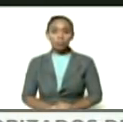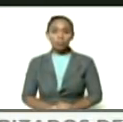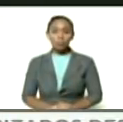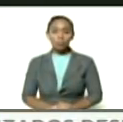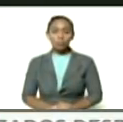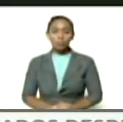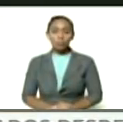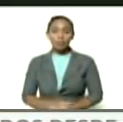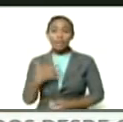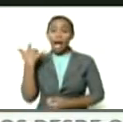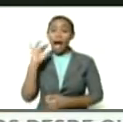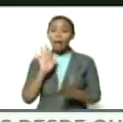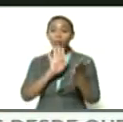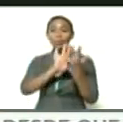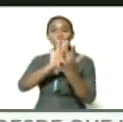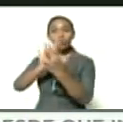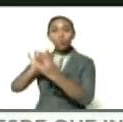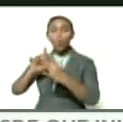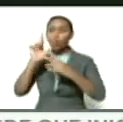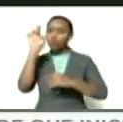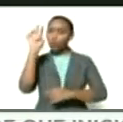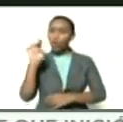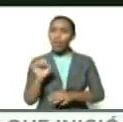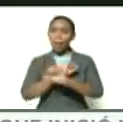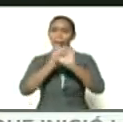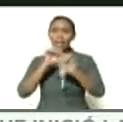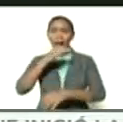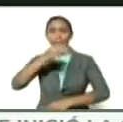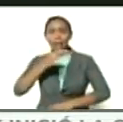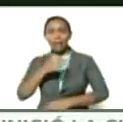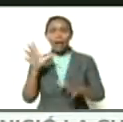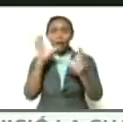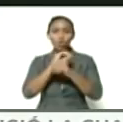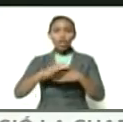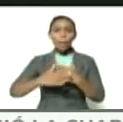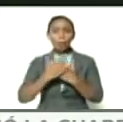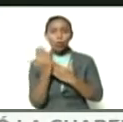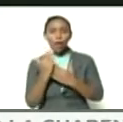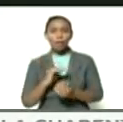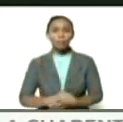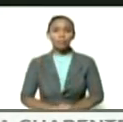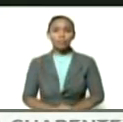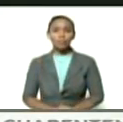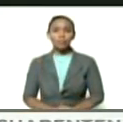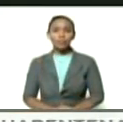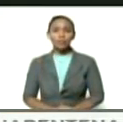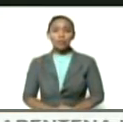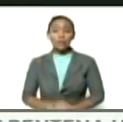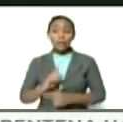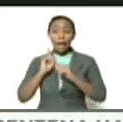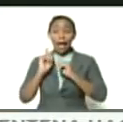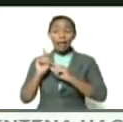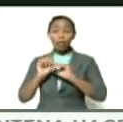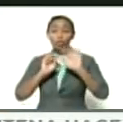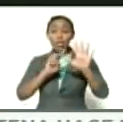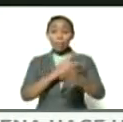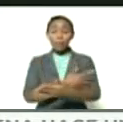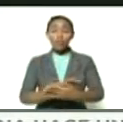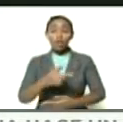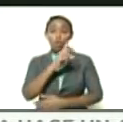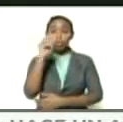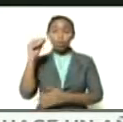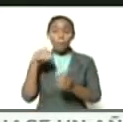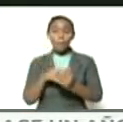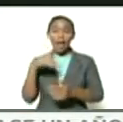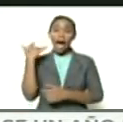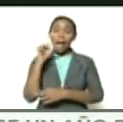de estar conectados todos los días en la mañana en la tarde en la noche en la madrugada y de que esos 7 millones 200 mil